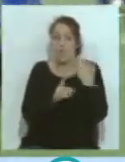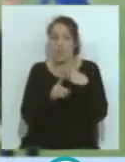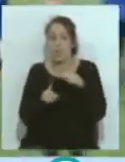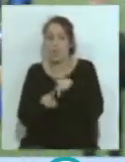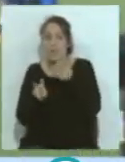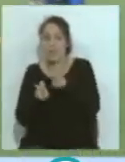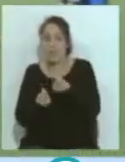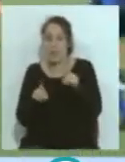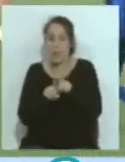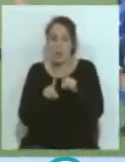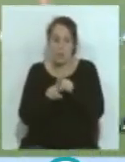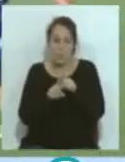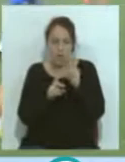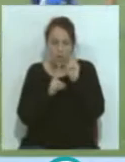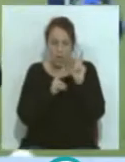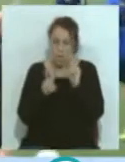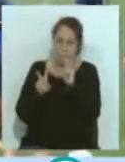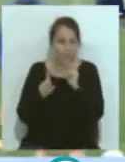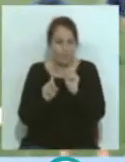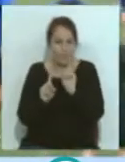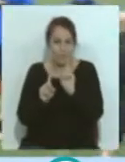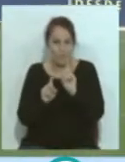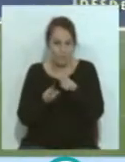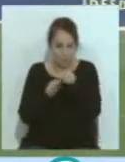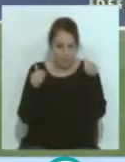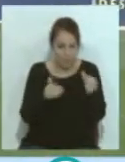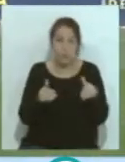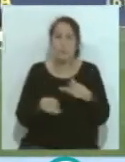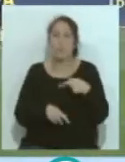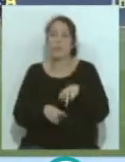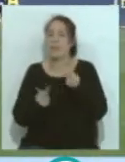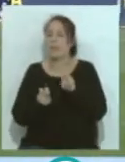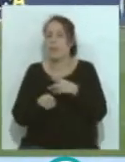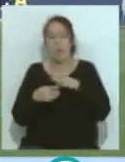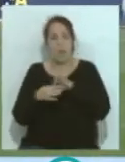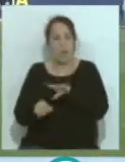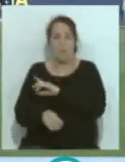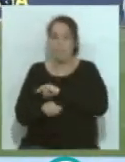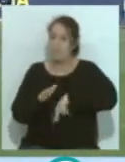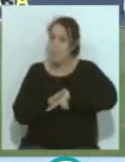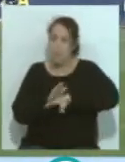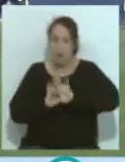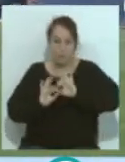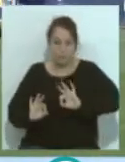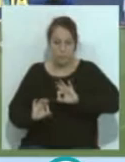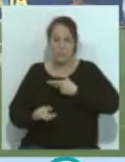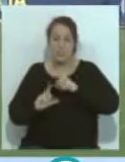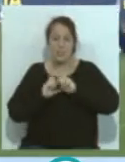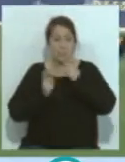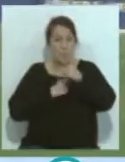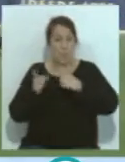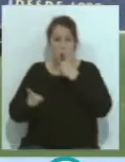Efectivamente, y aparte aquí nos toca el tema meramente futbolístico, ante un rival también